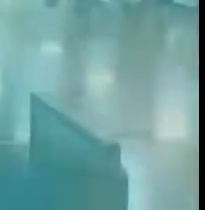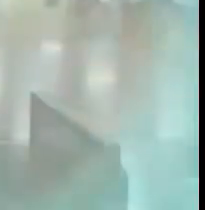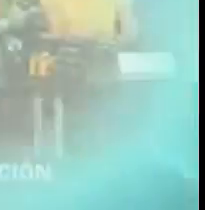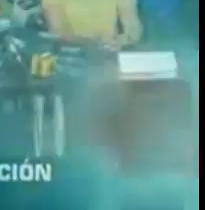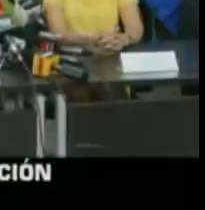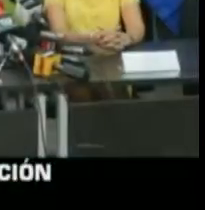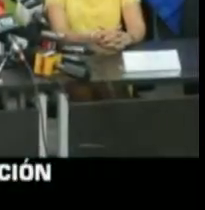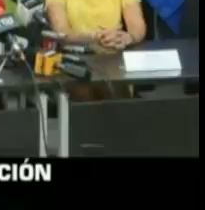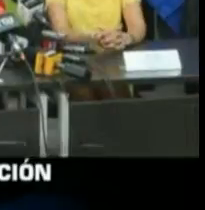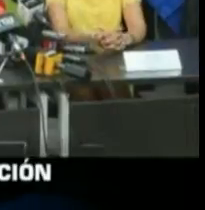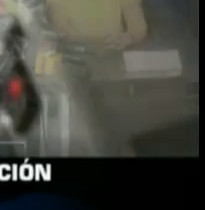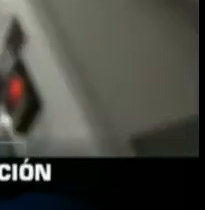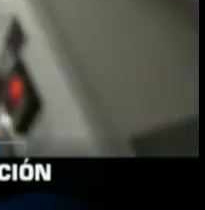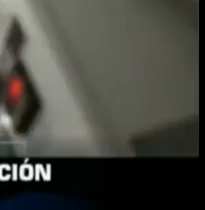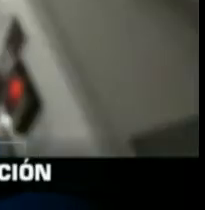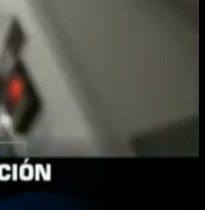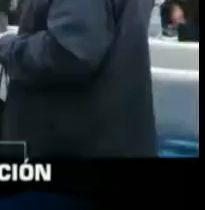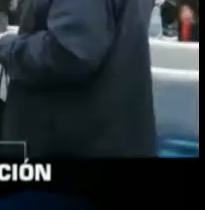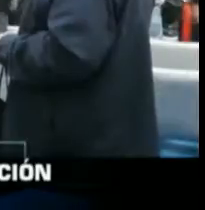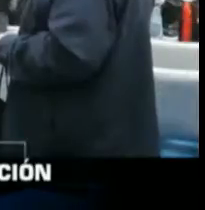El gobierno